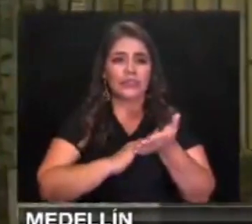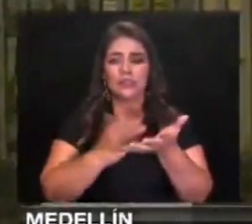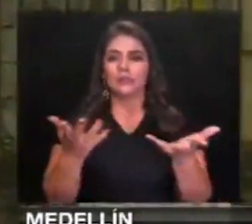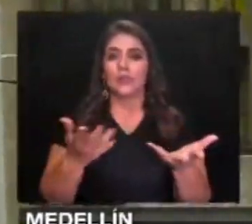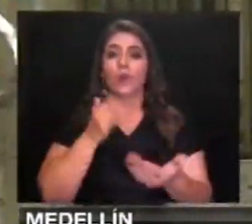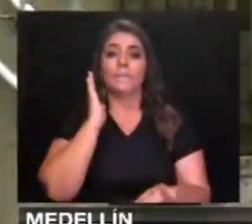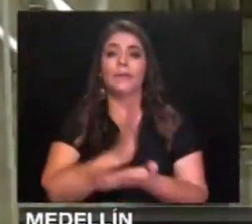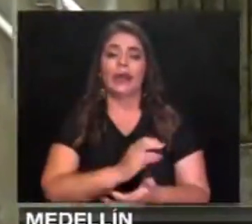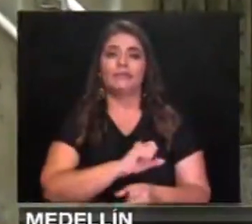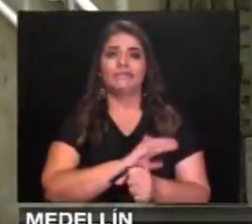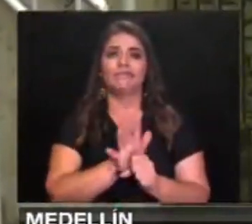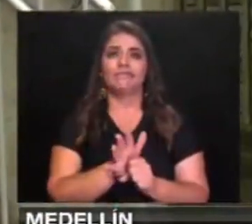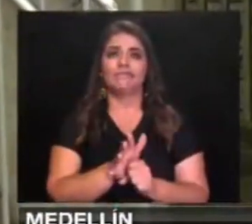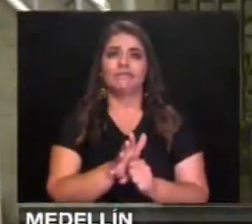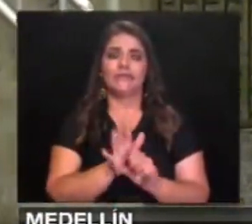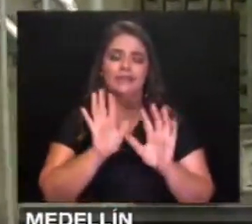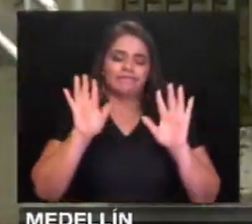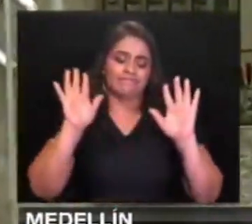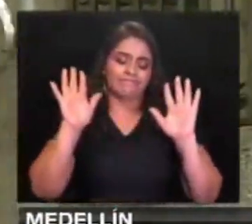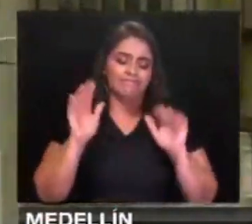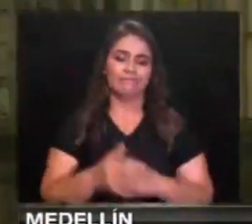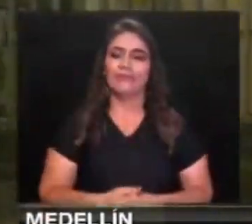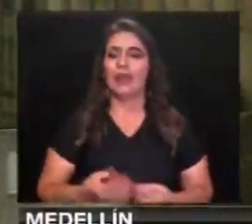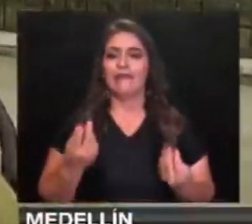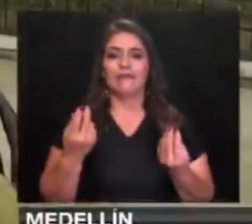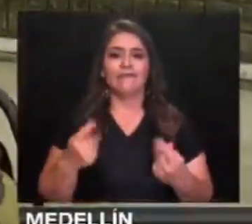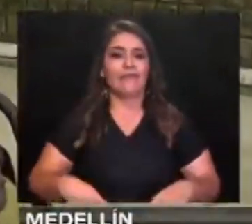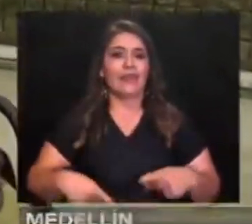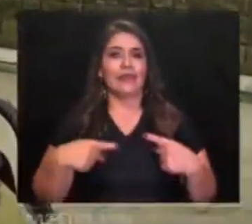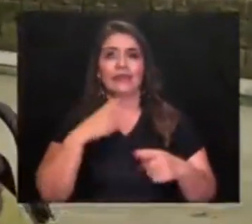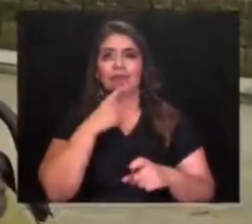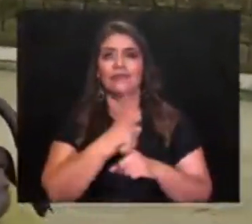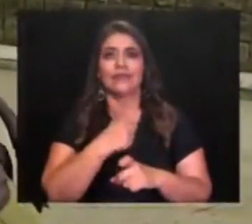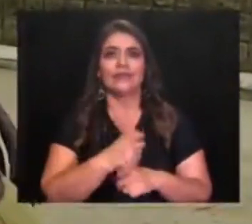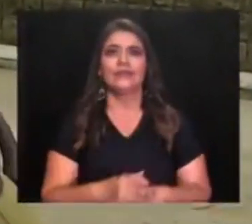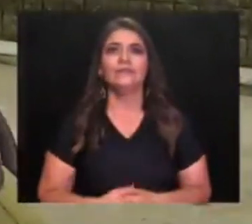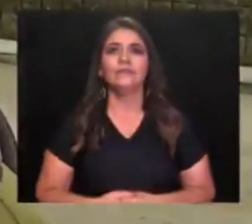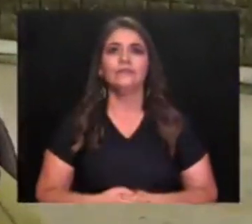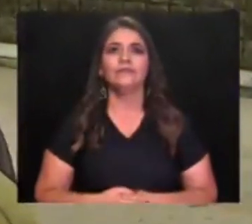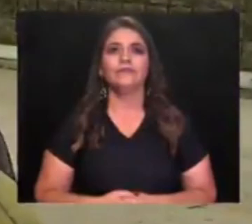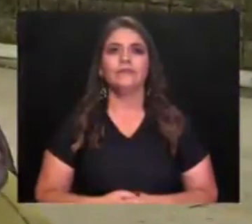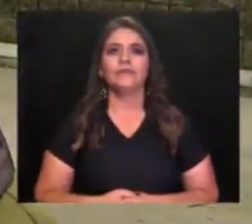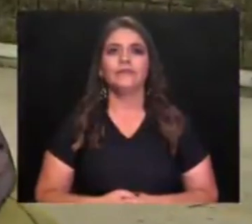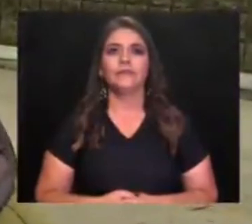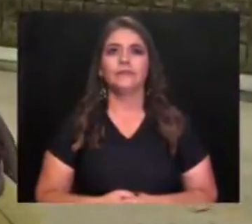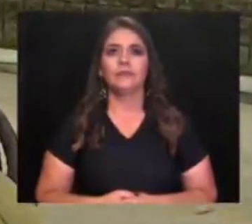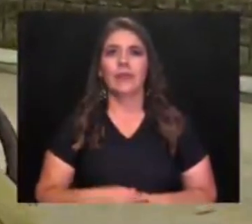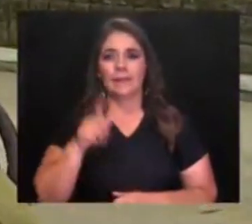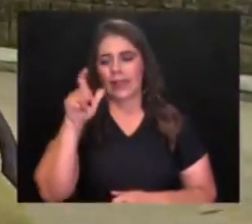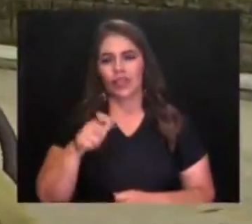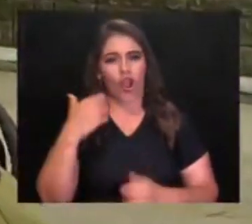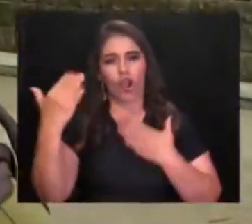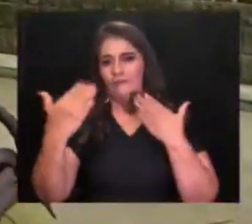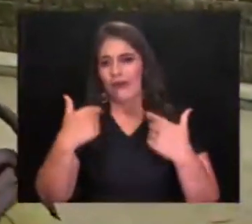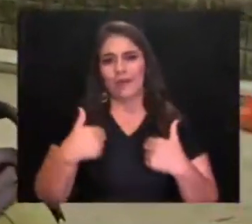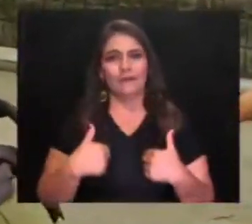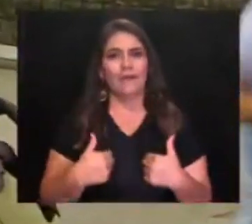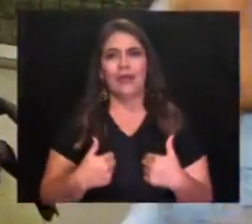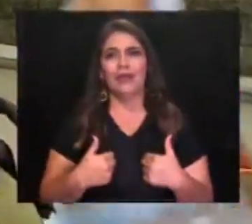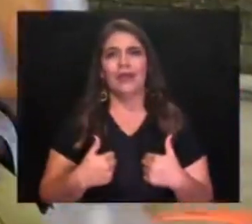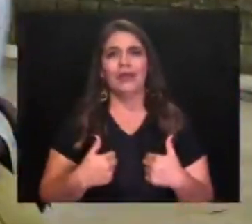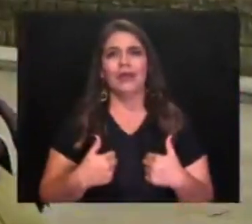le cambió la vida y la manera de ganar su sustento. Muy duro porque ya la gente sí me entiende, ya es desconfiada porque muchos